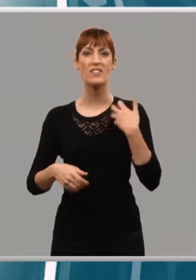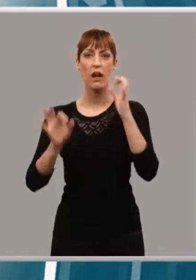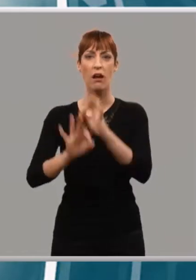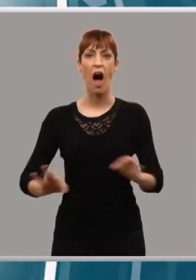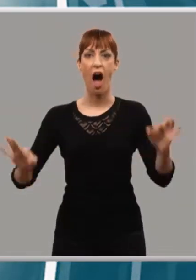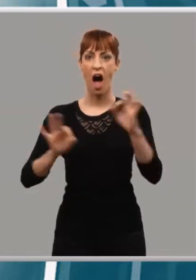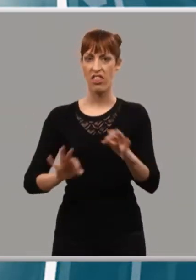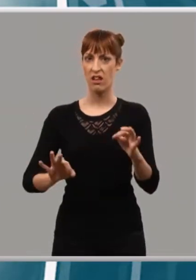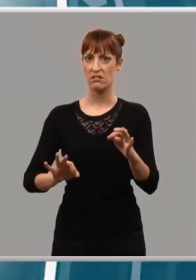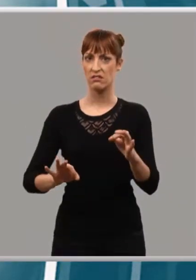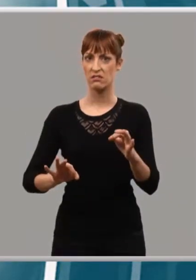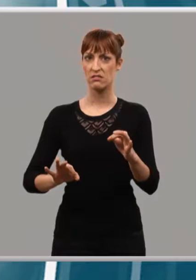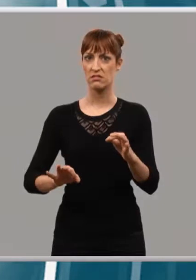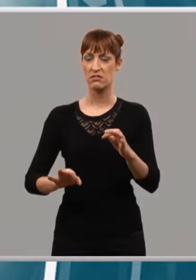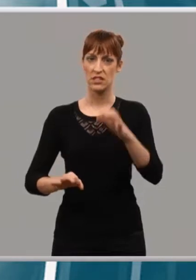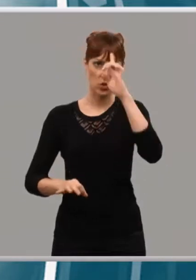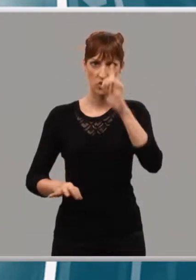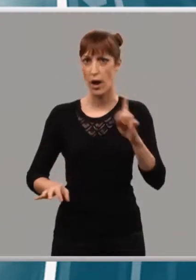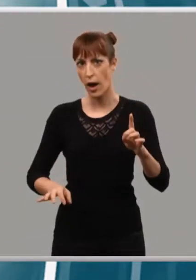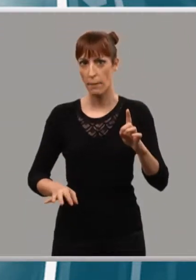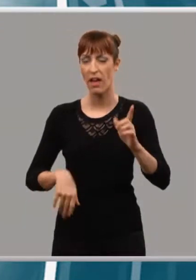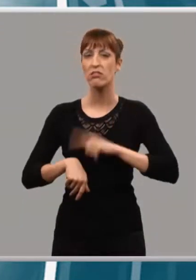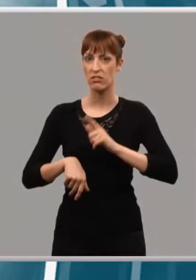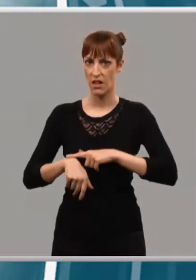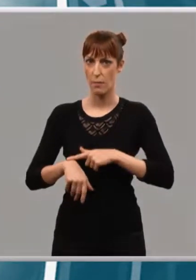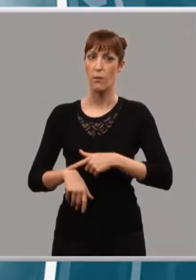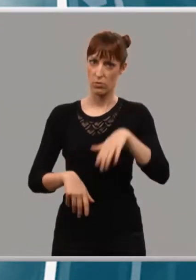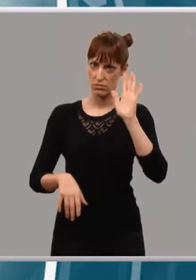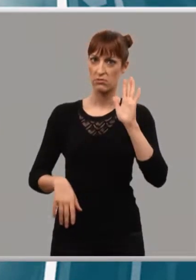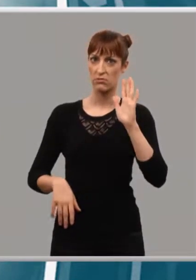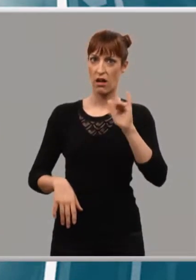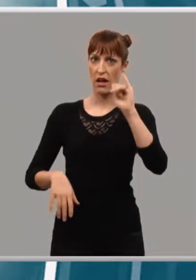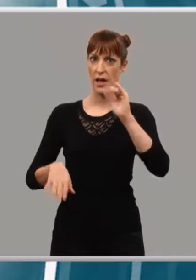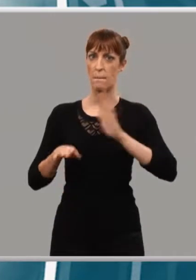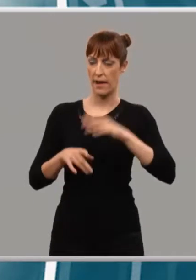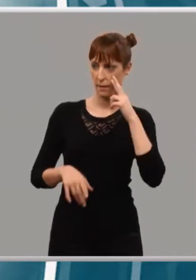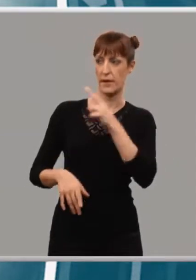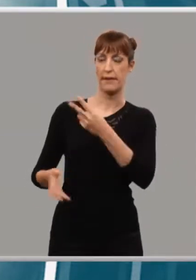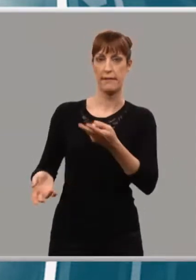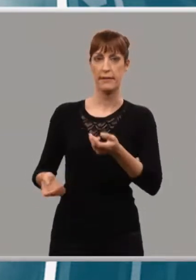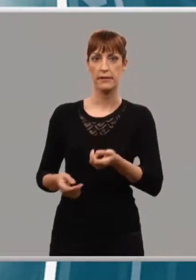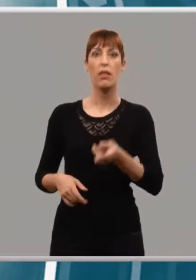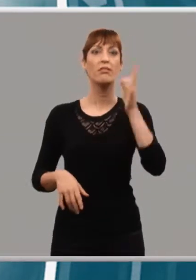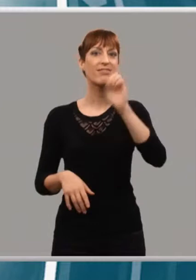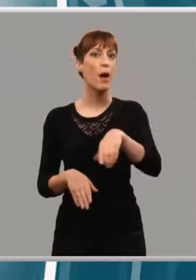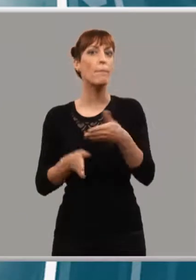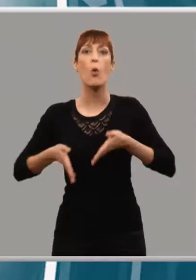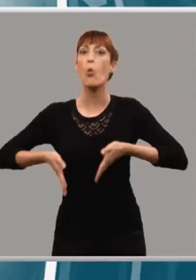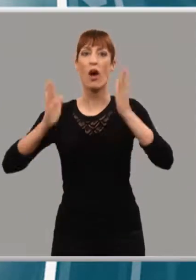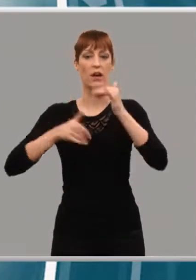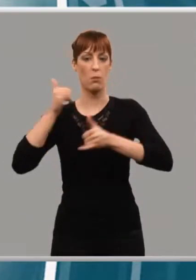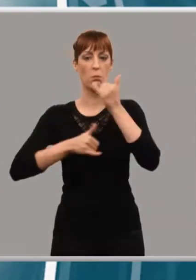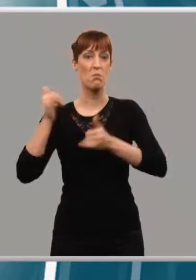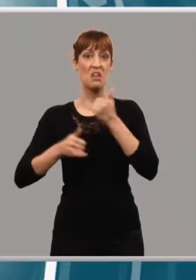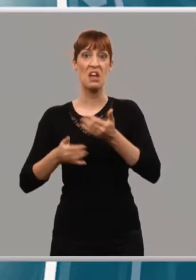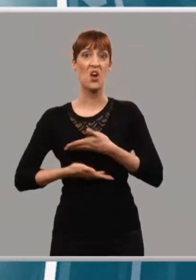tiempo han tenido. A este cambio de sentido se suma la instalación de un carril bici que tampoco parece convencer. De momento solamente